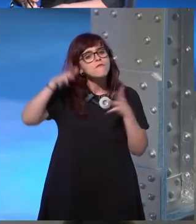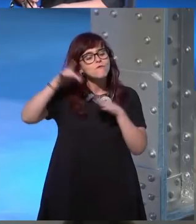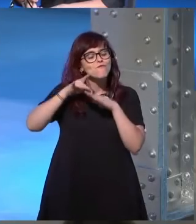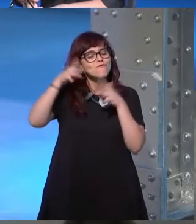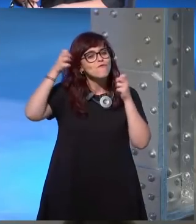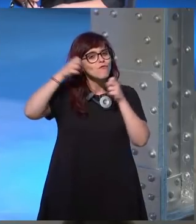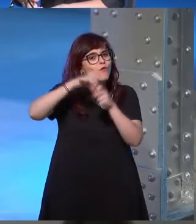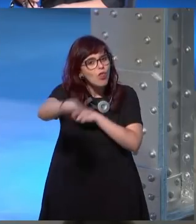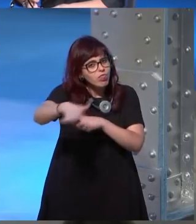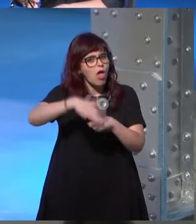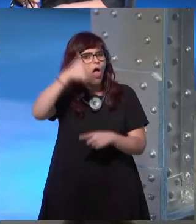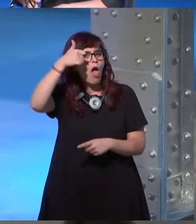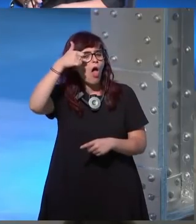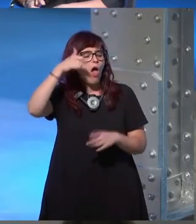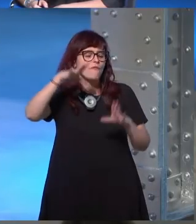dentro del feminismo